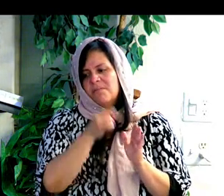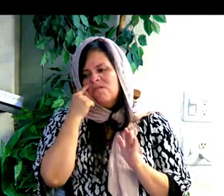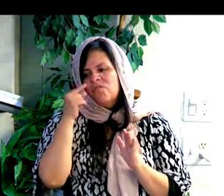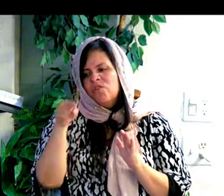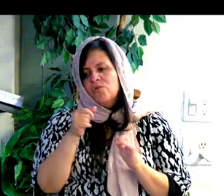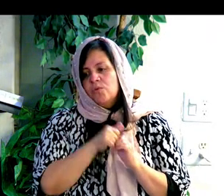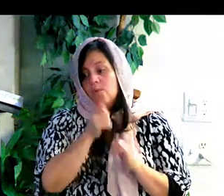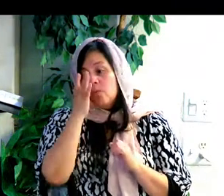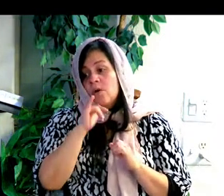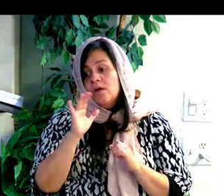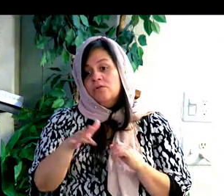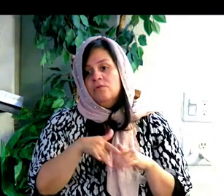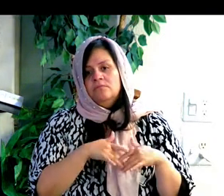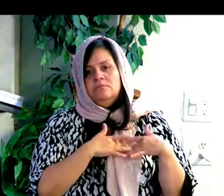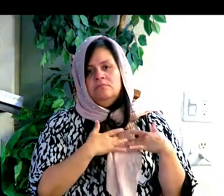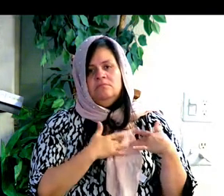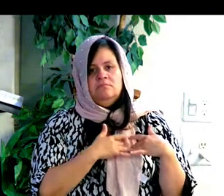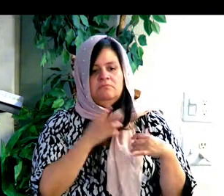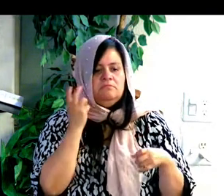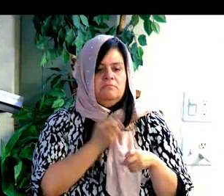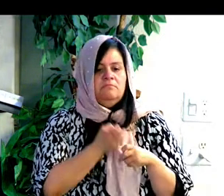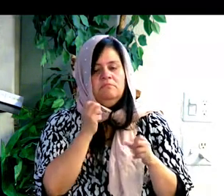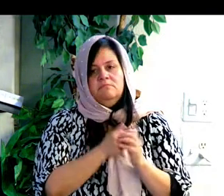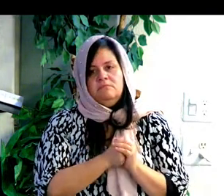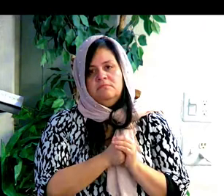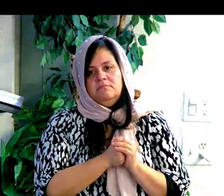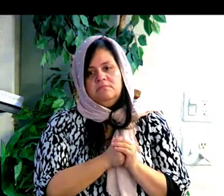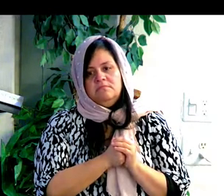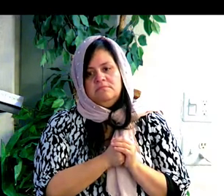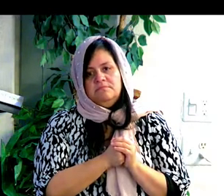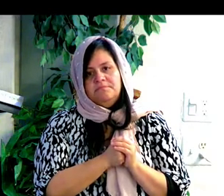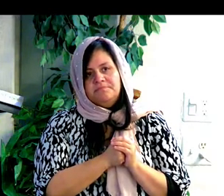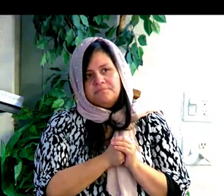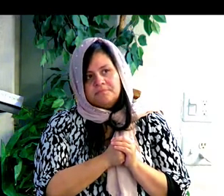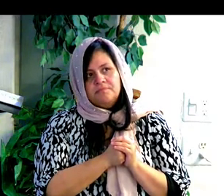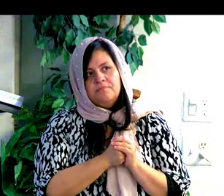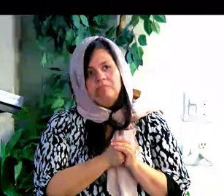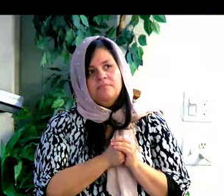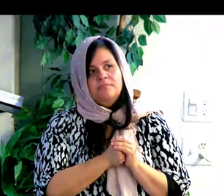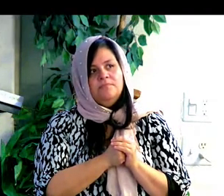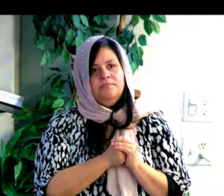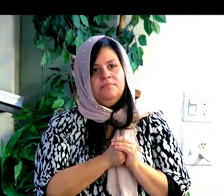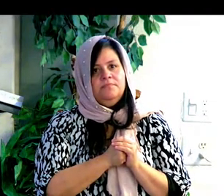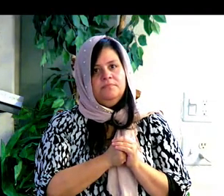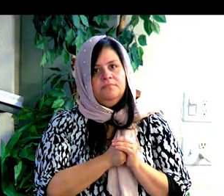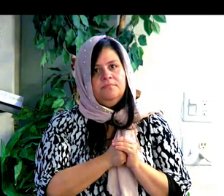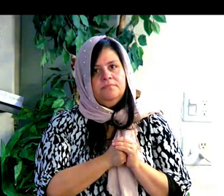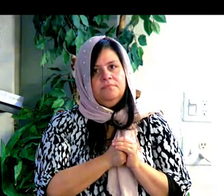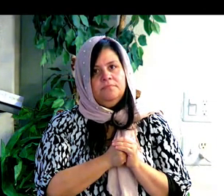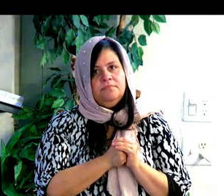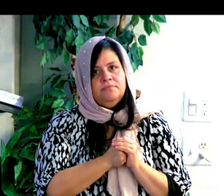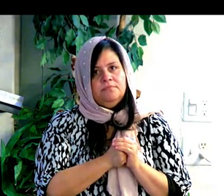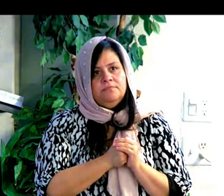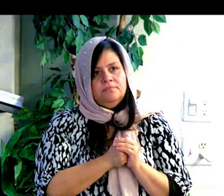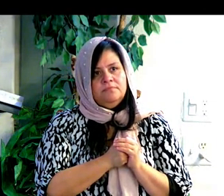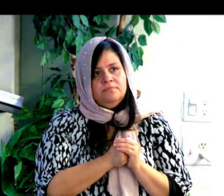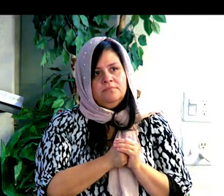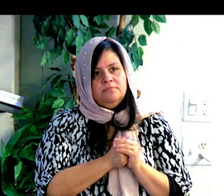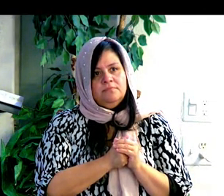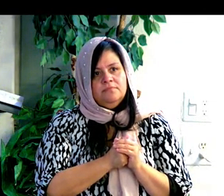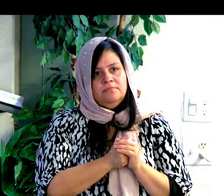Pero Yeshua les dijo, por la dureza de vuestro corazón, os escribió este mandamiento.